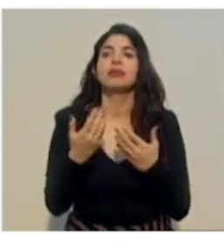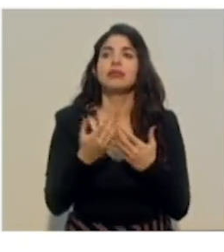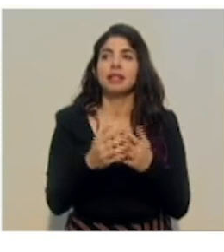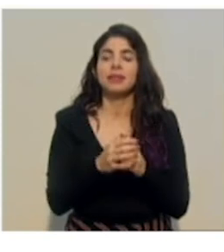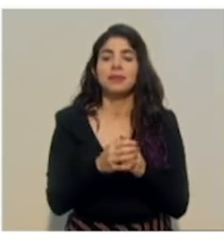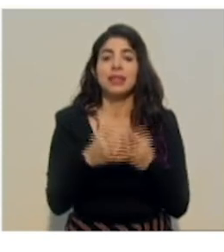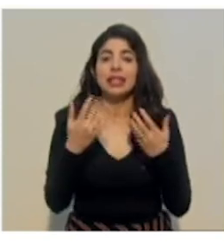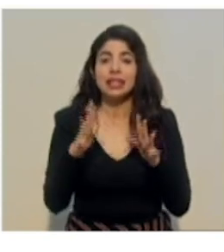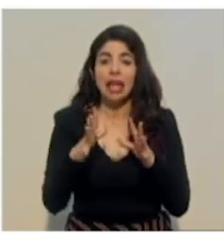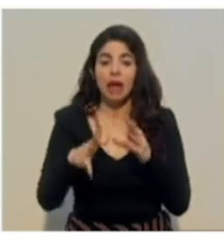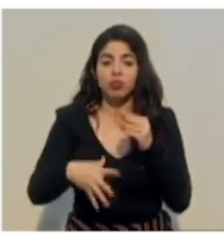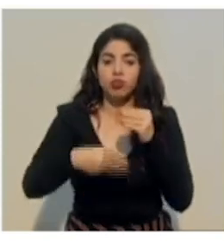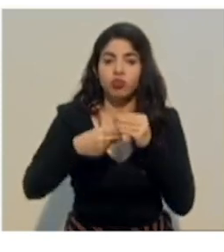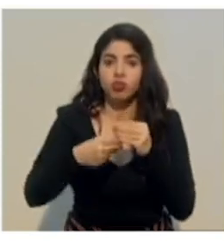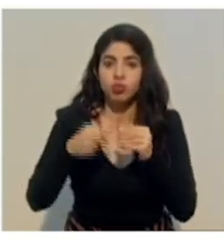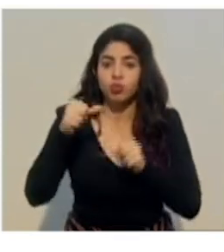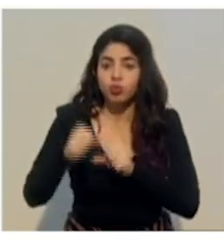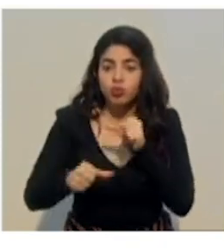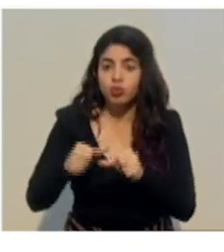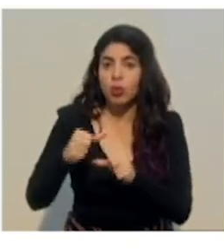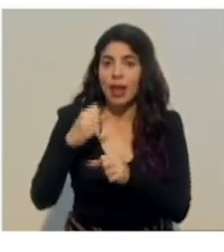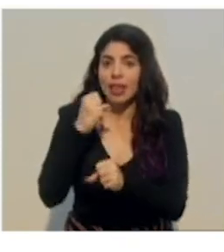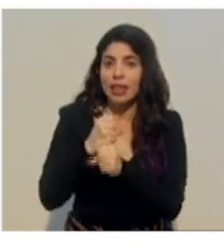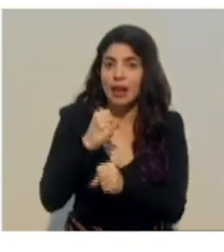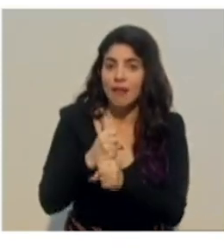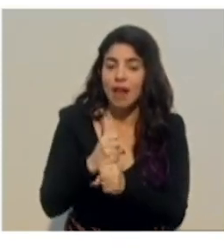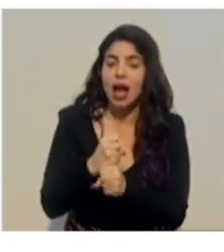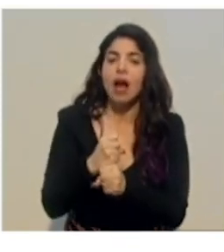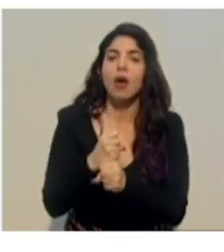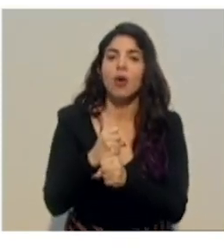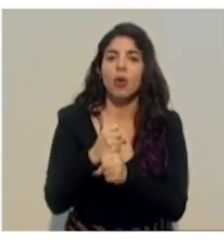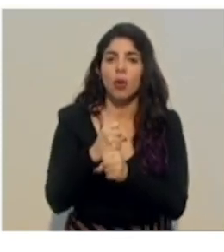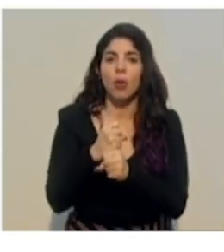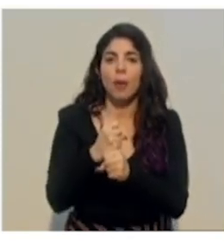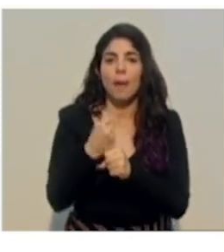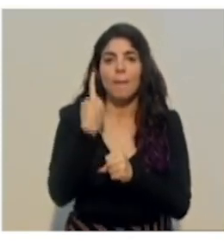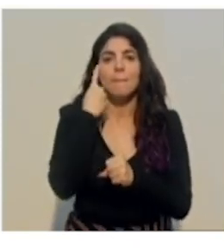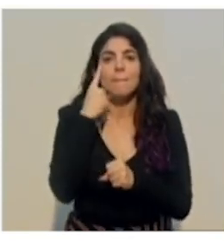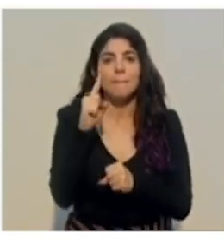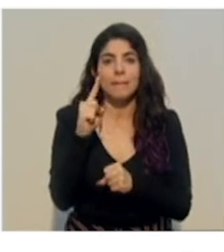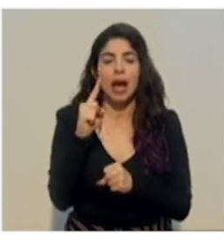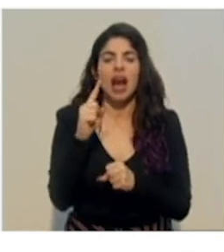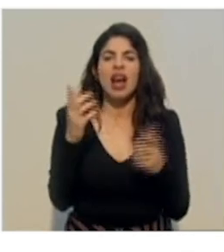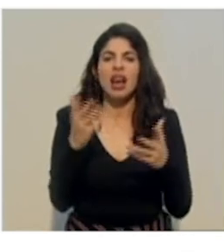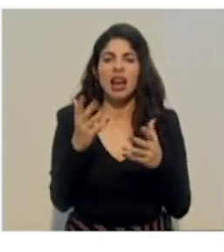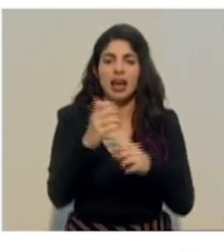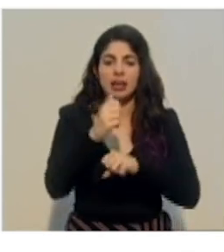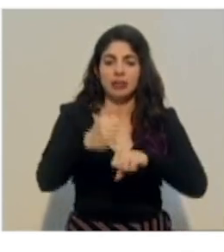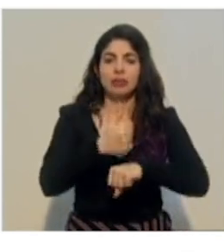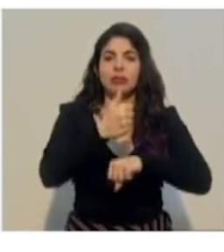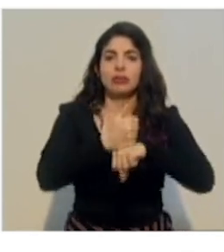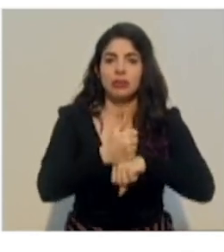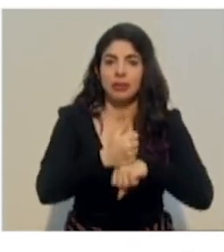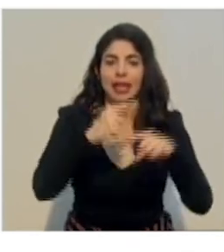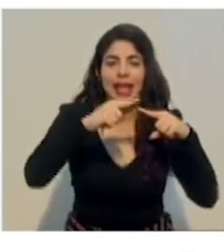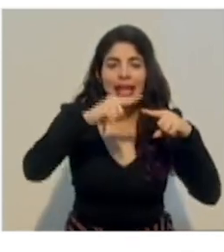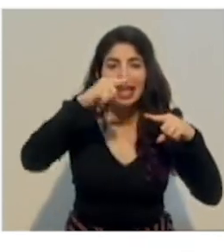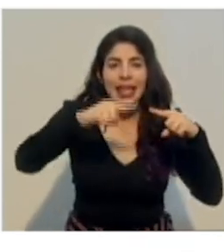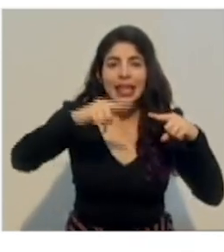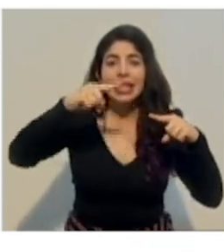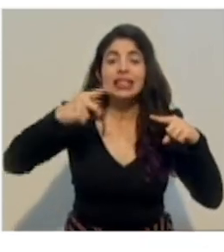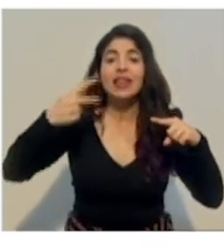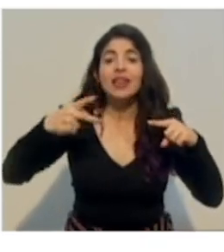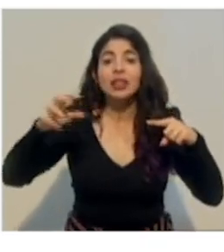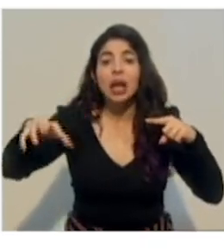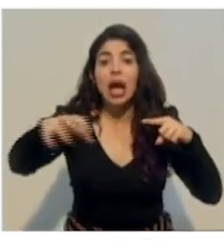esfuerzos y trabajo para el establecimiento del índice de riesgo cantonal, que es